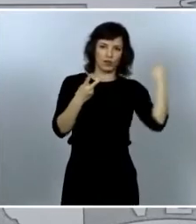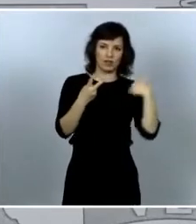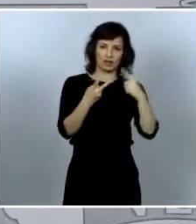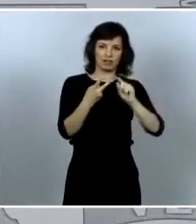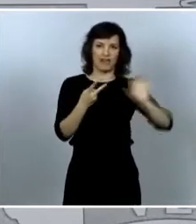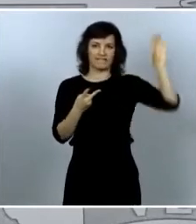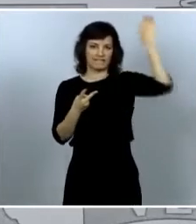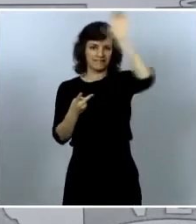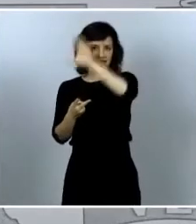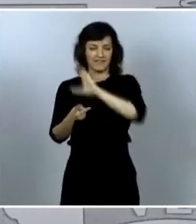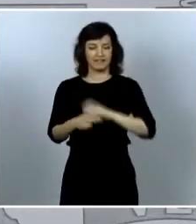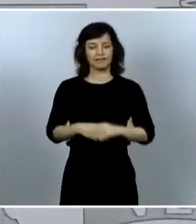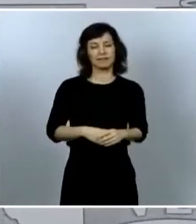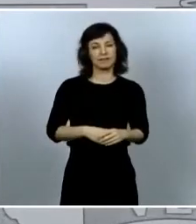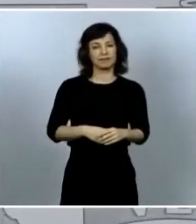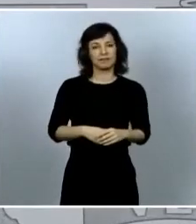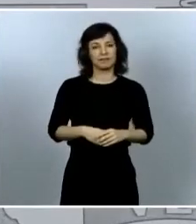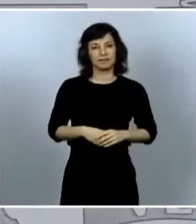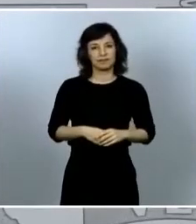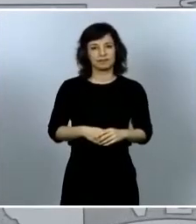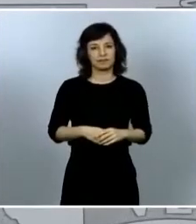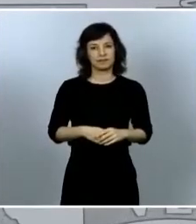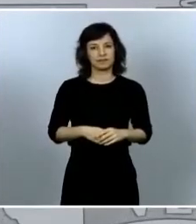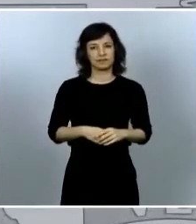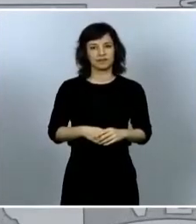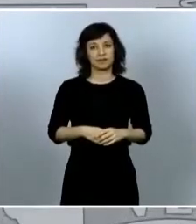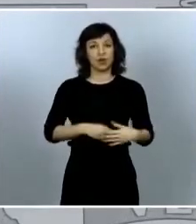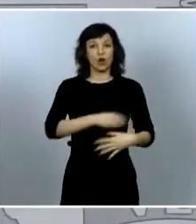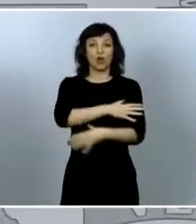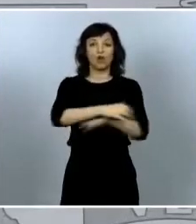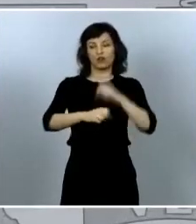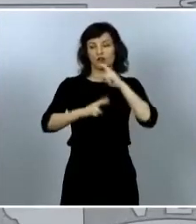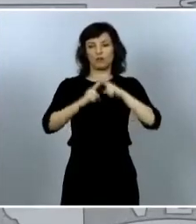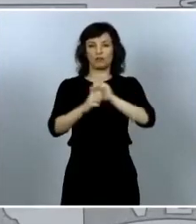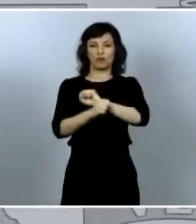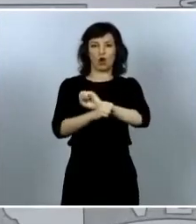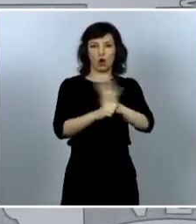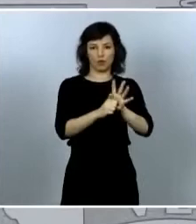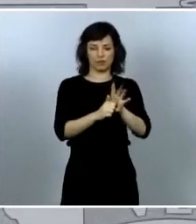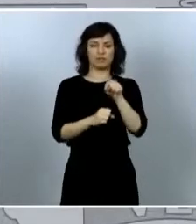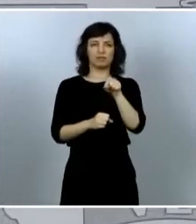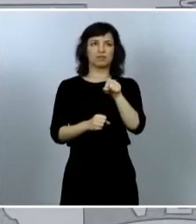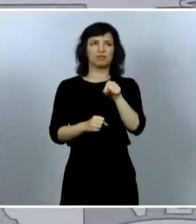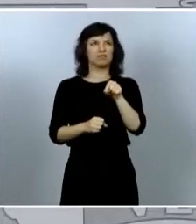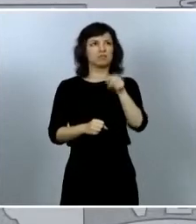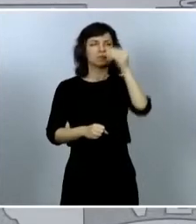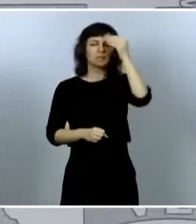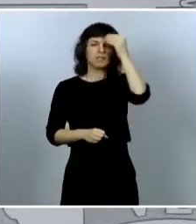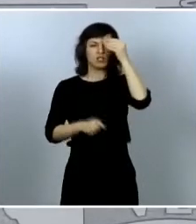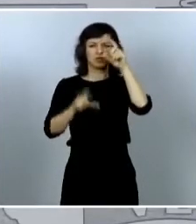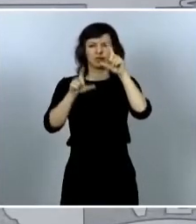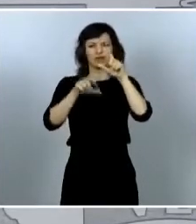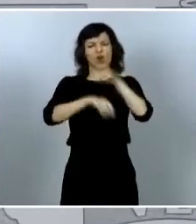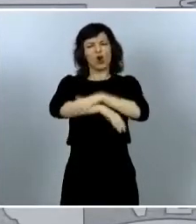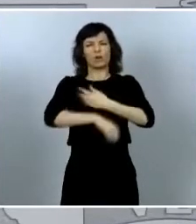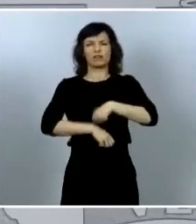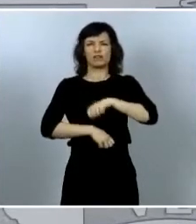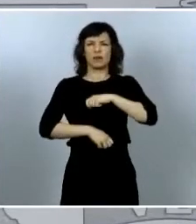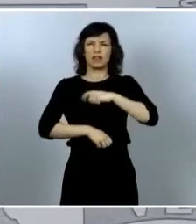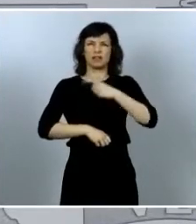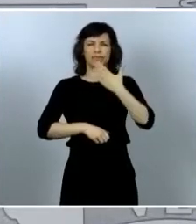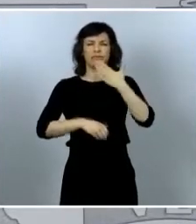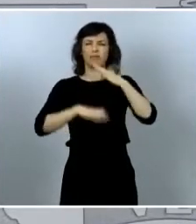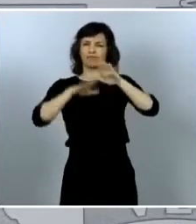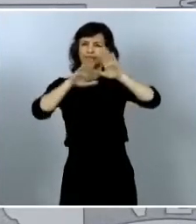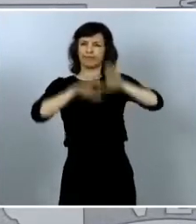Las características o el fondo de COVID-19 es un gesto yo creo que de lealtad institucional por parte del gobierno de España. Creemos